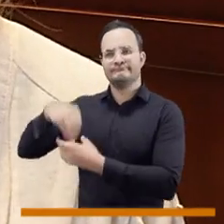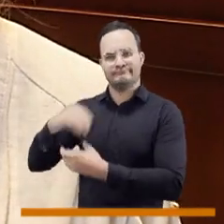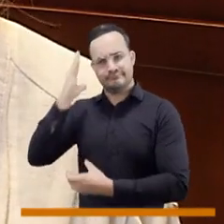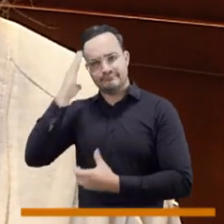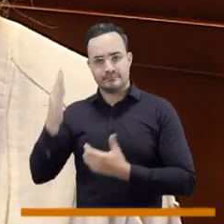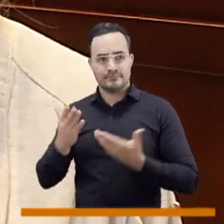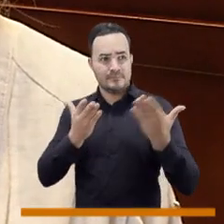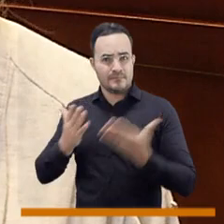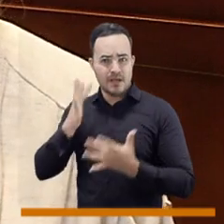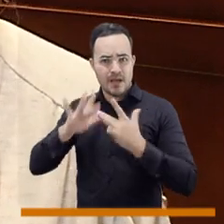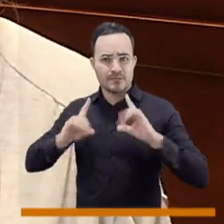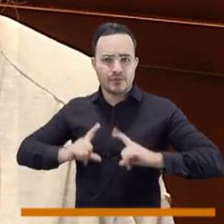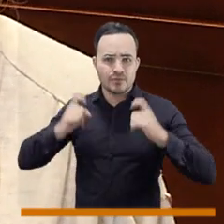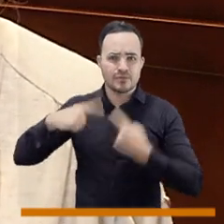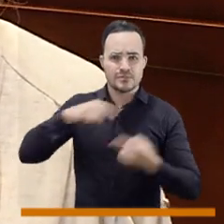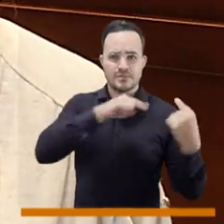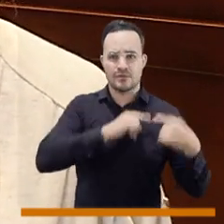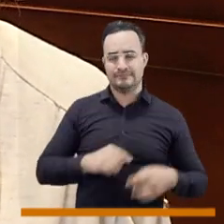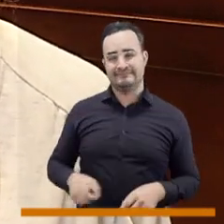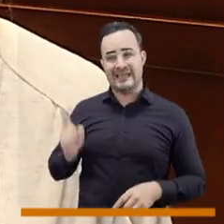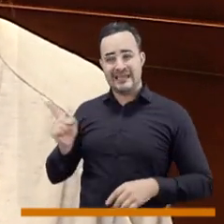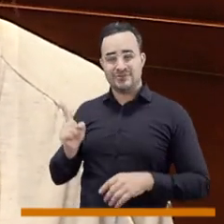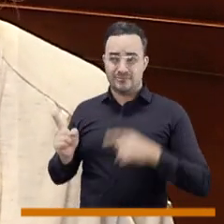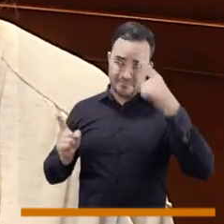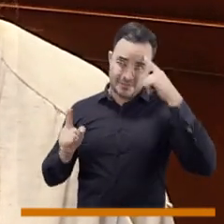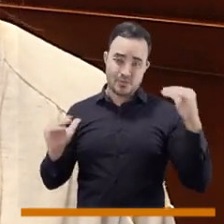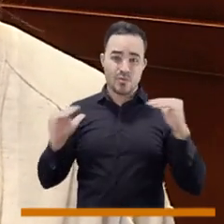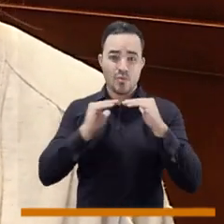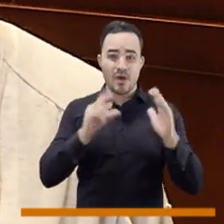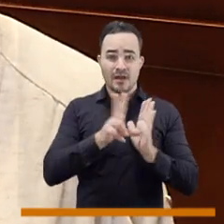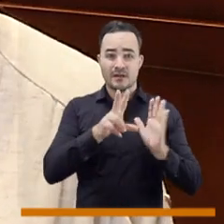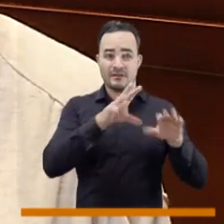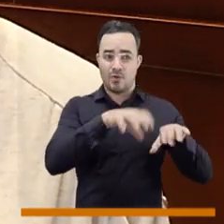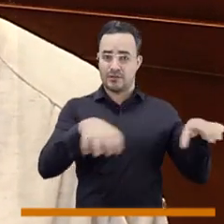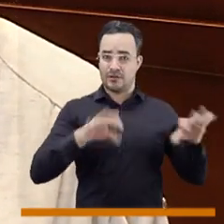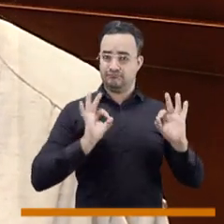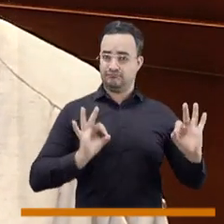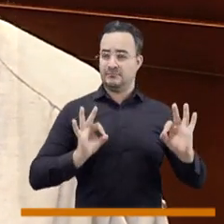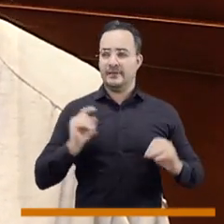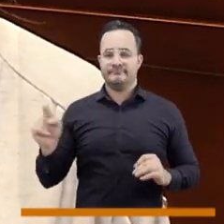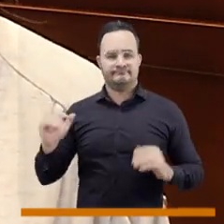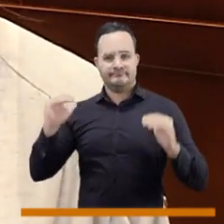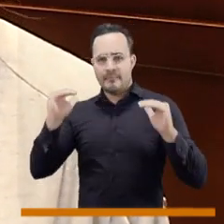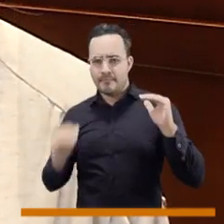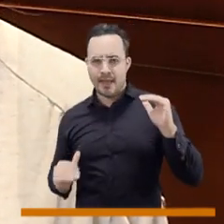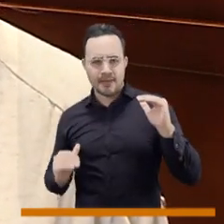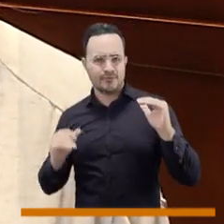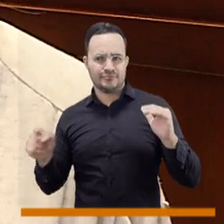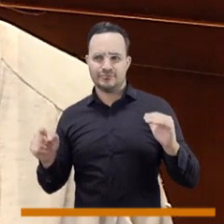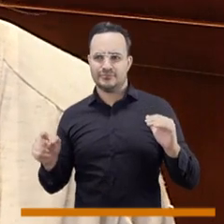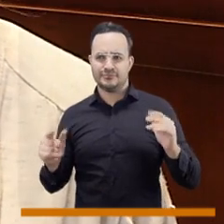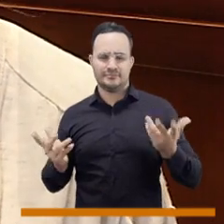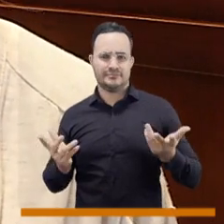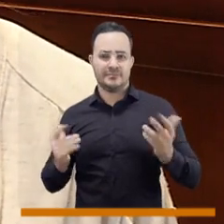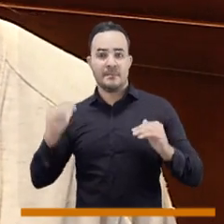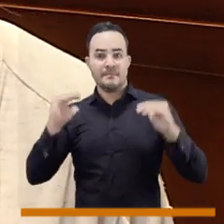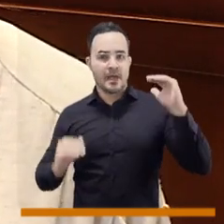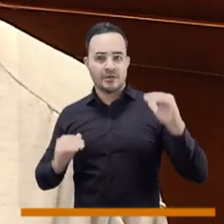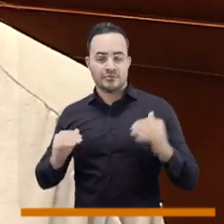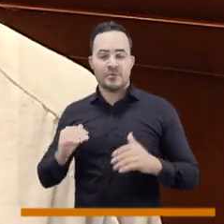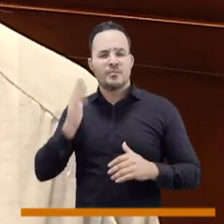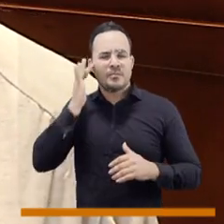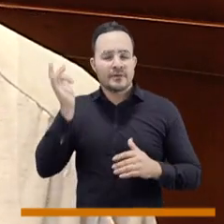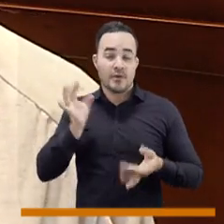sino porque no existe un nivel igual a lo que tienen los hoteles, porque precisamente tienen